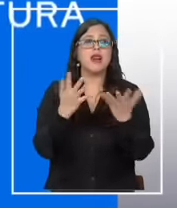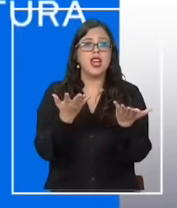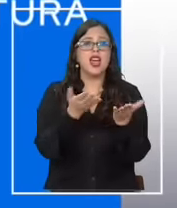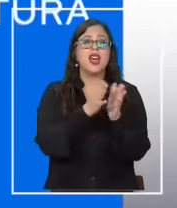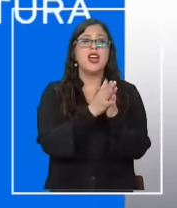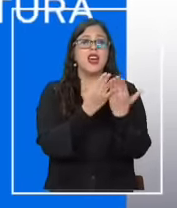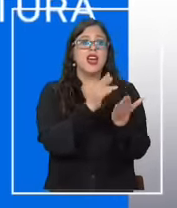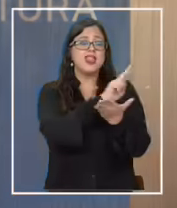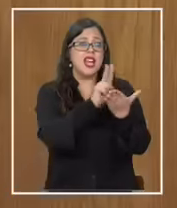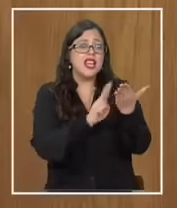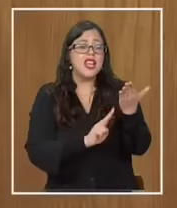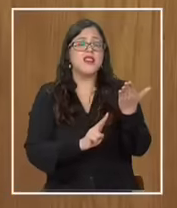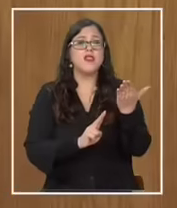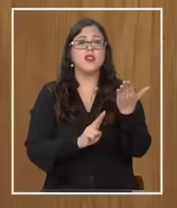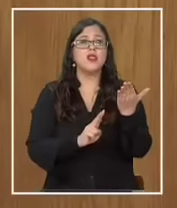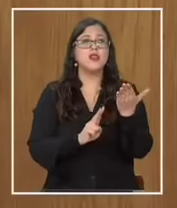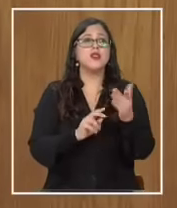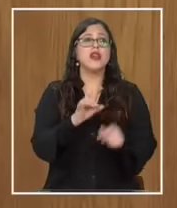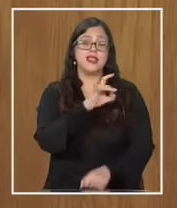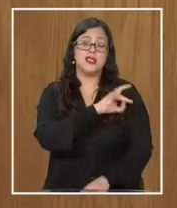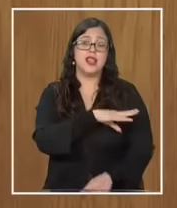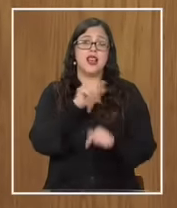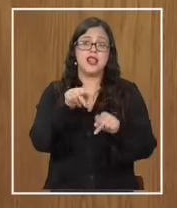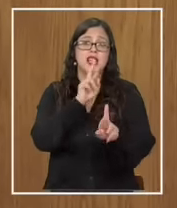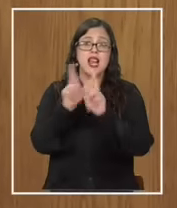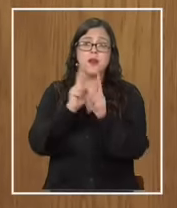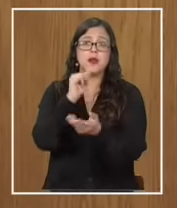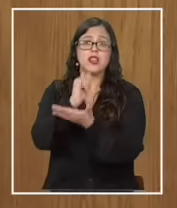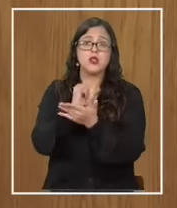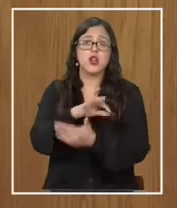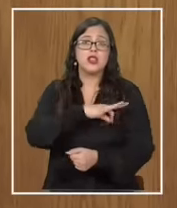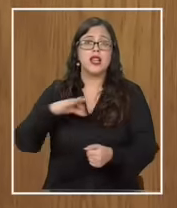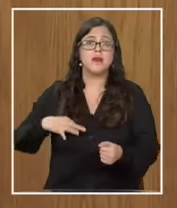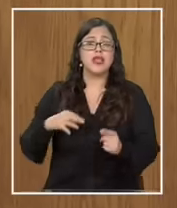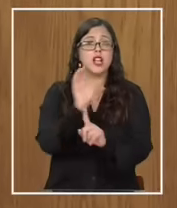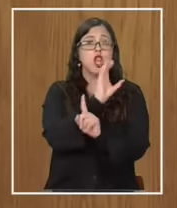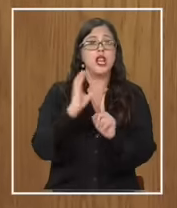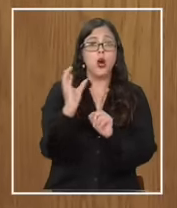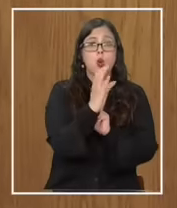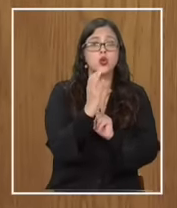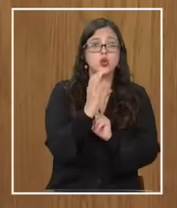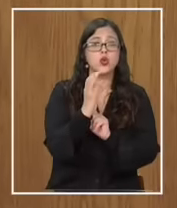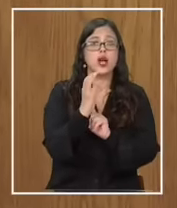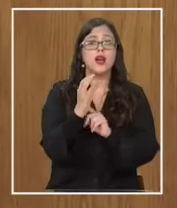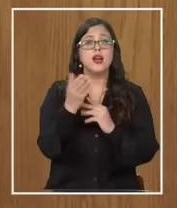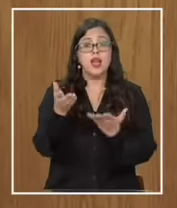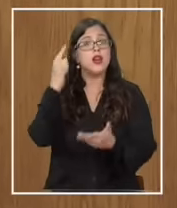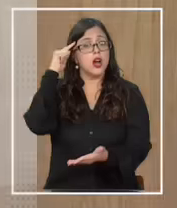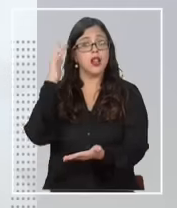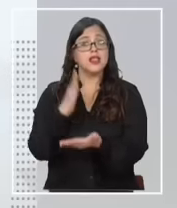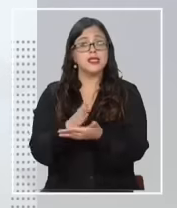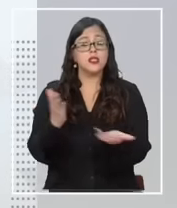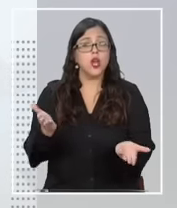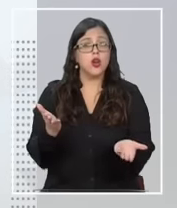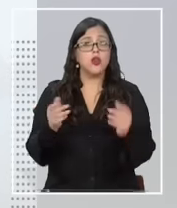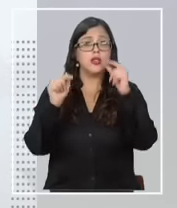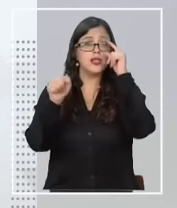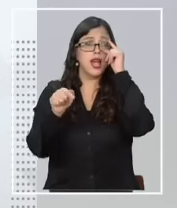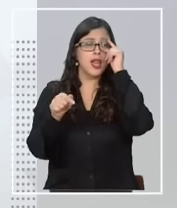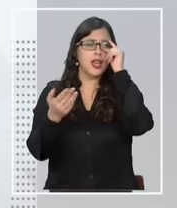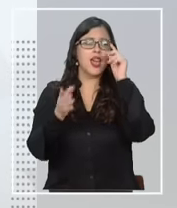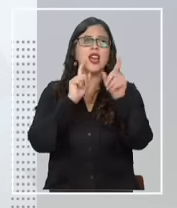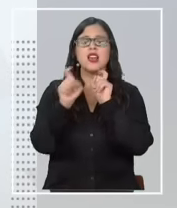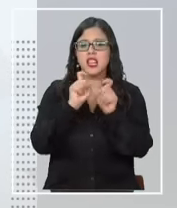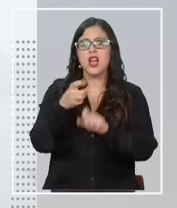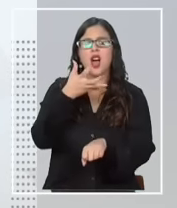lectura en Chile es parte de la respuesta institucional del ministerio de las culturas confirmando esta decisión una que ha recibido